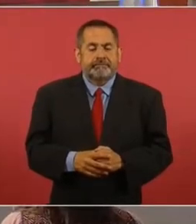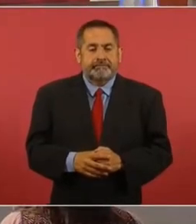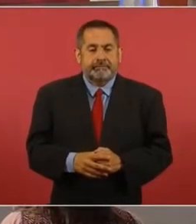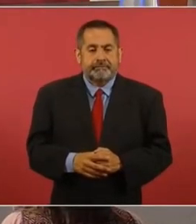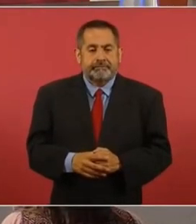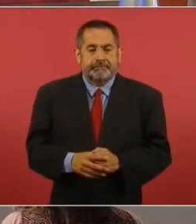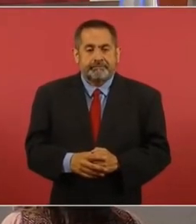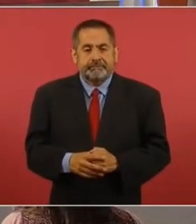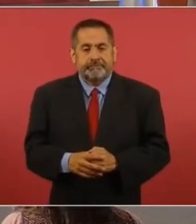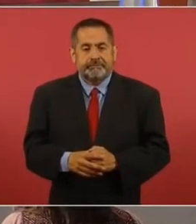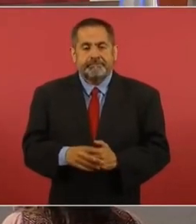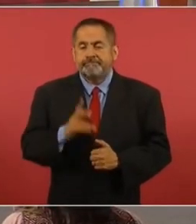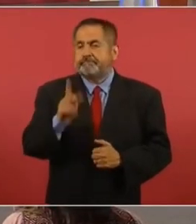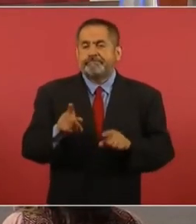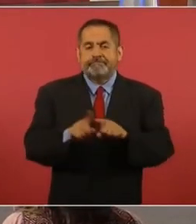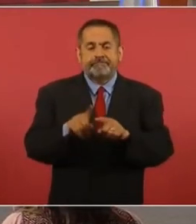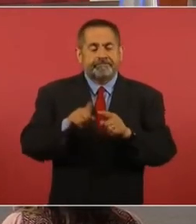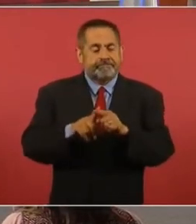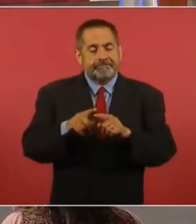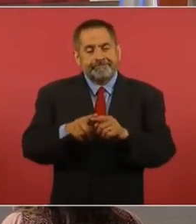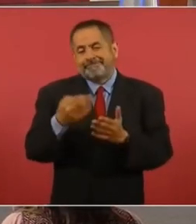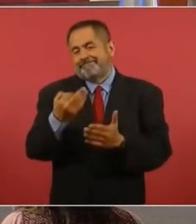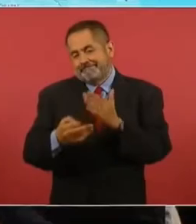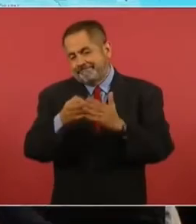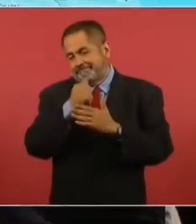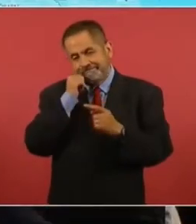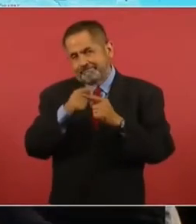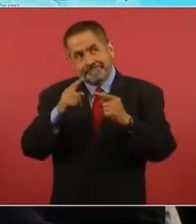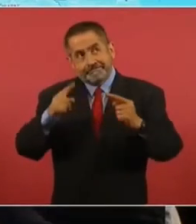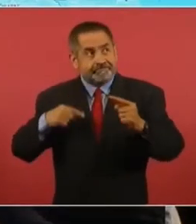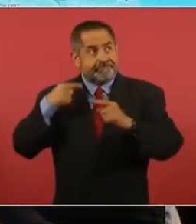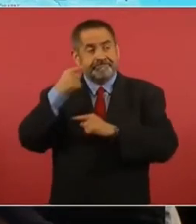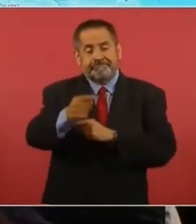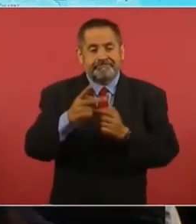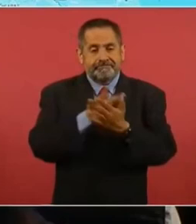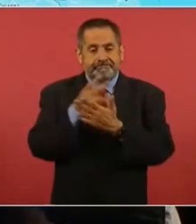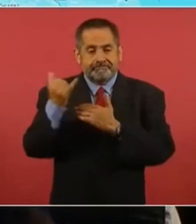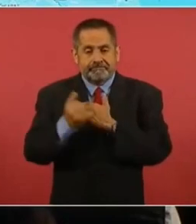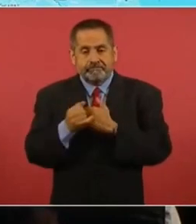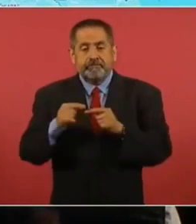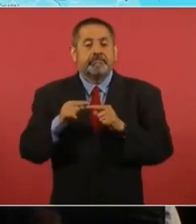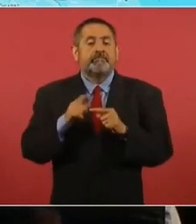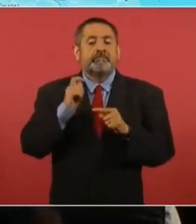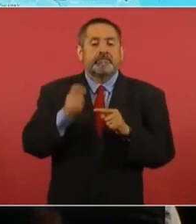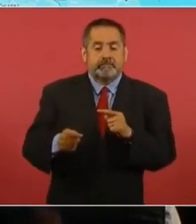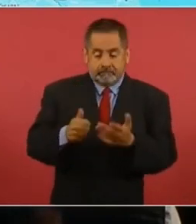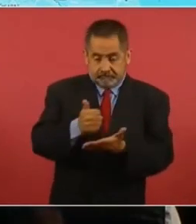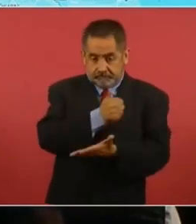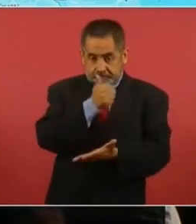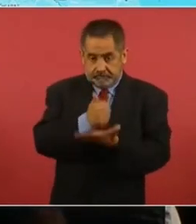como proyecto el Ciudad de México,